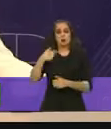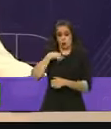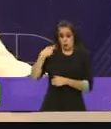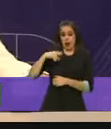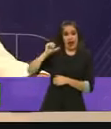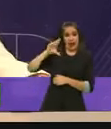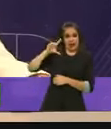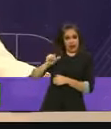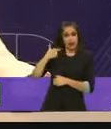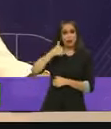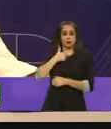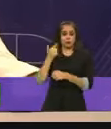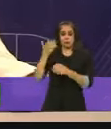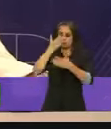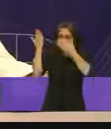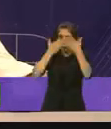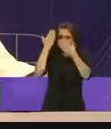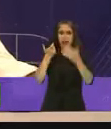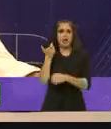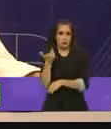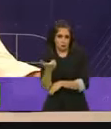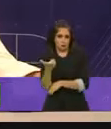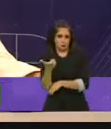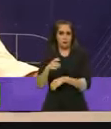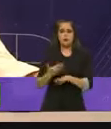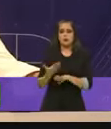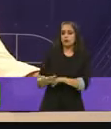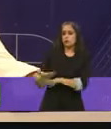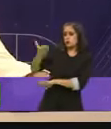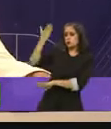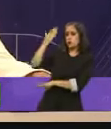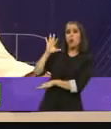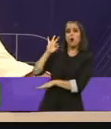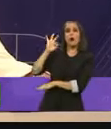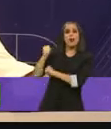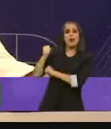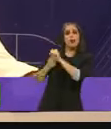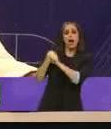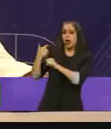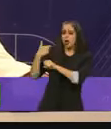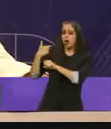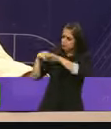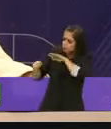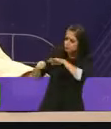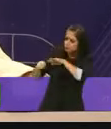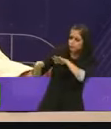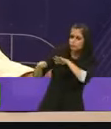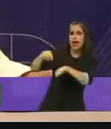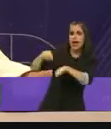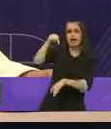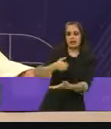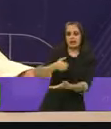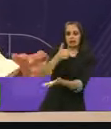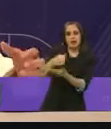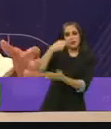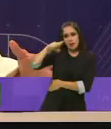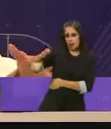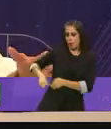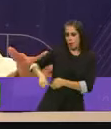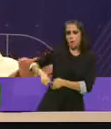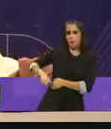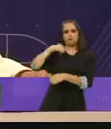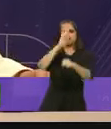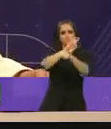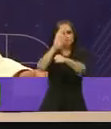soy economista. Desde hace 40 años vengo trabajando en esta ciudad a su favor. Cercana a la